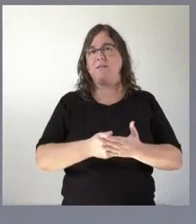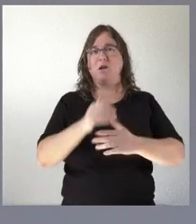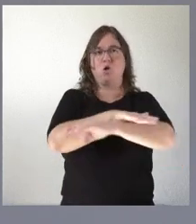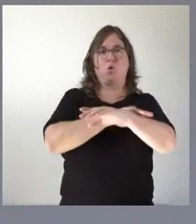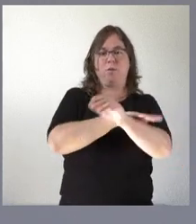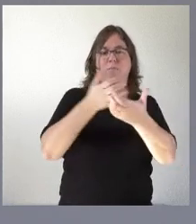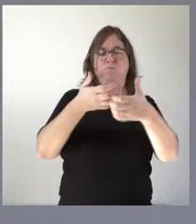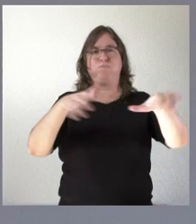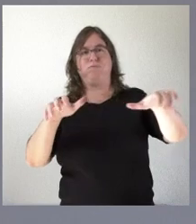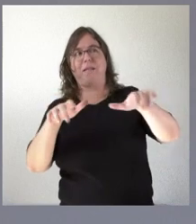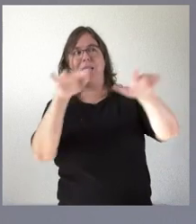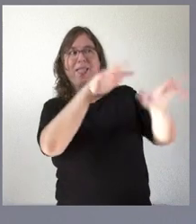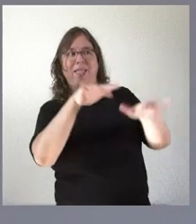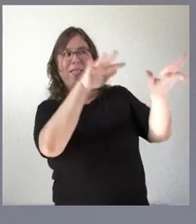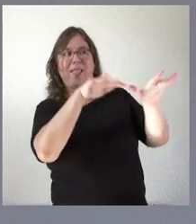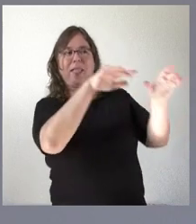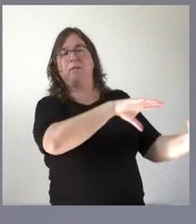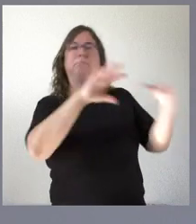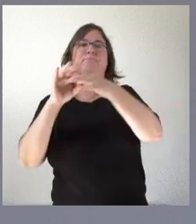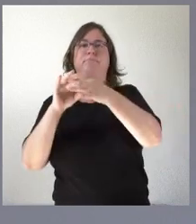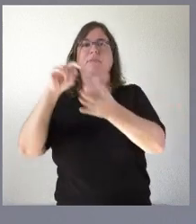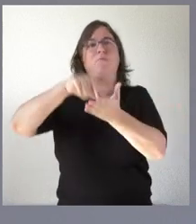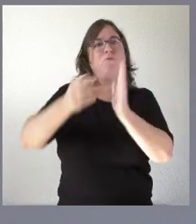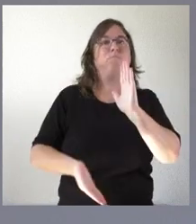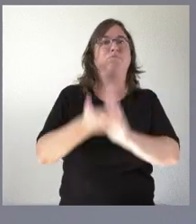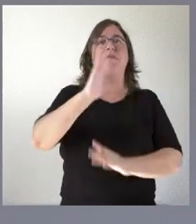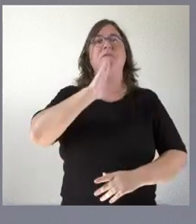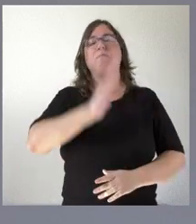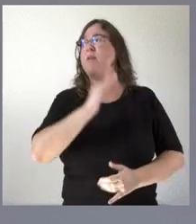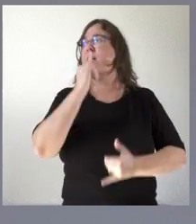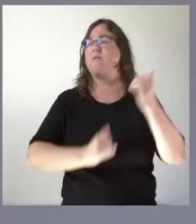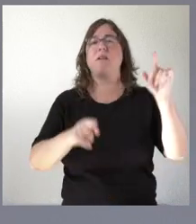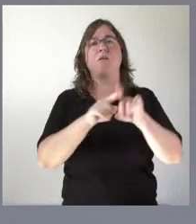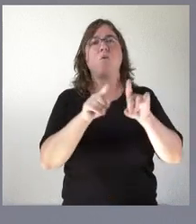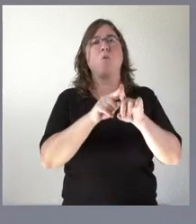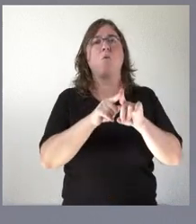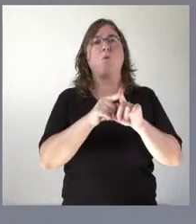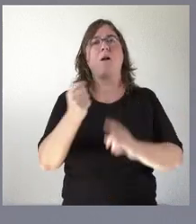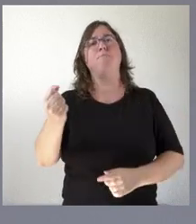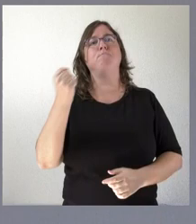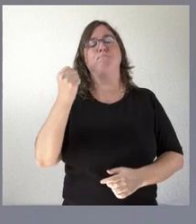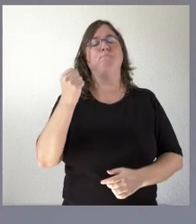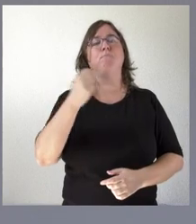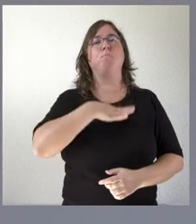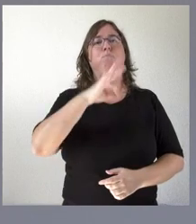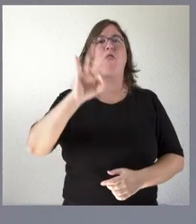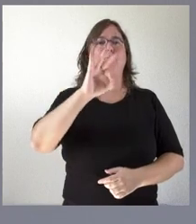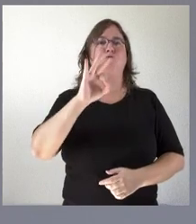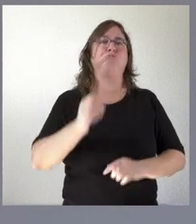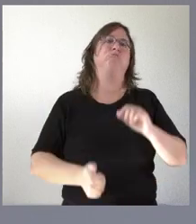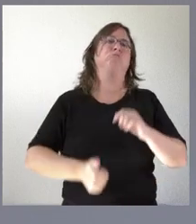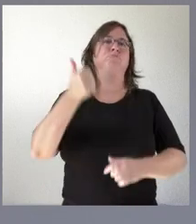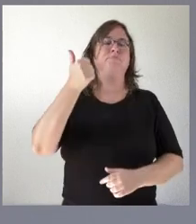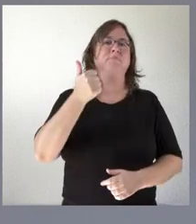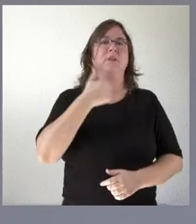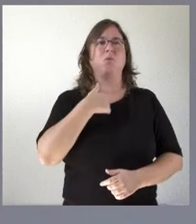gobierno haya convencido a la otra y parece ser que al final la posición que ha vencido es la de Podemos en este ámbito que tenía